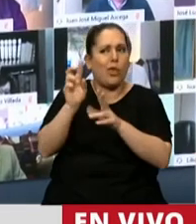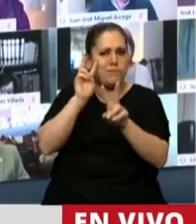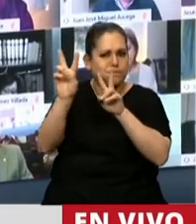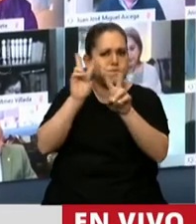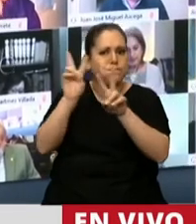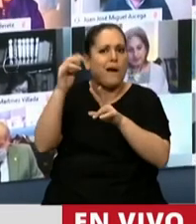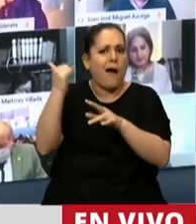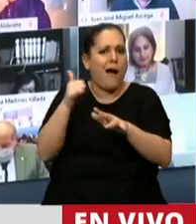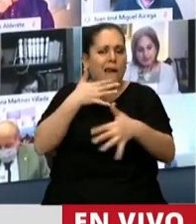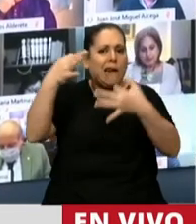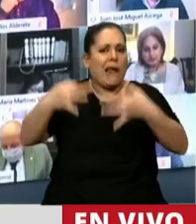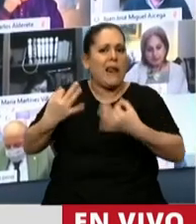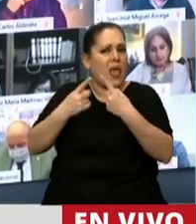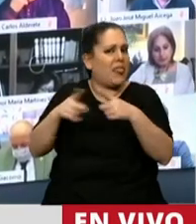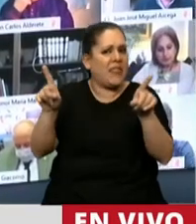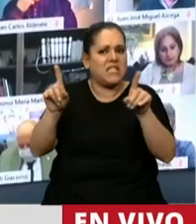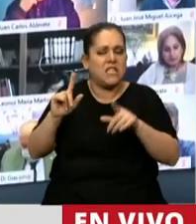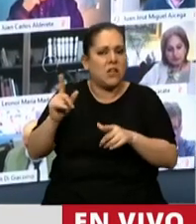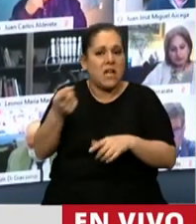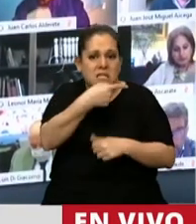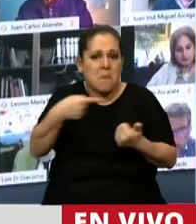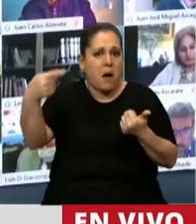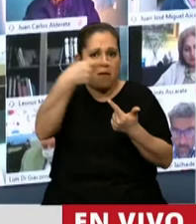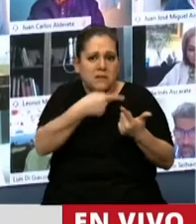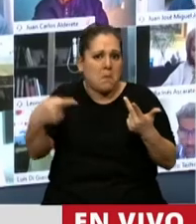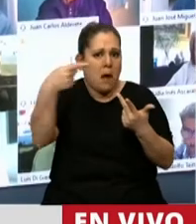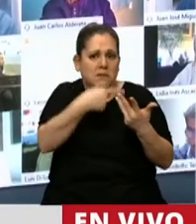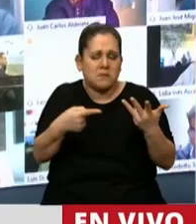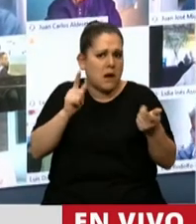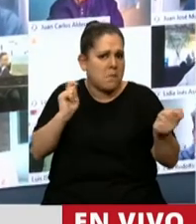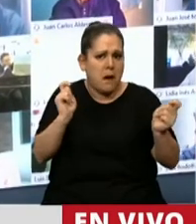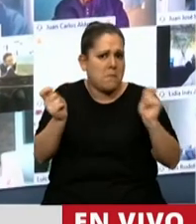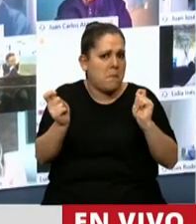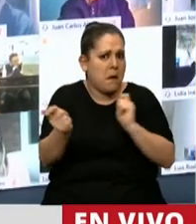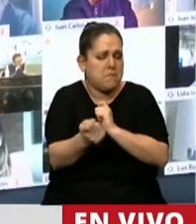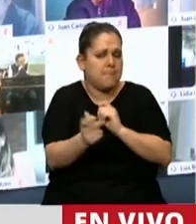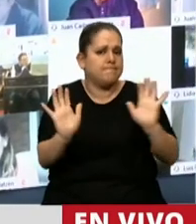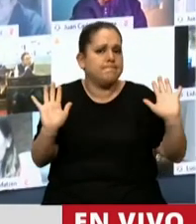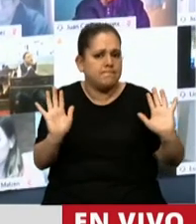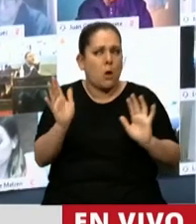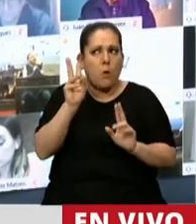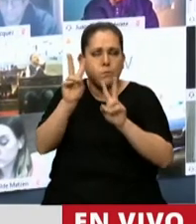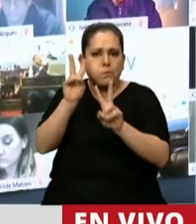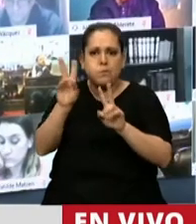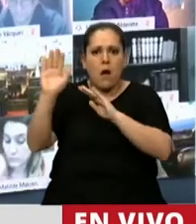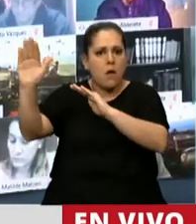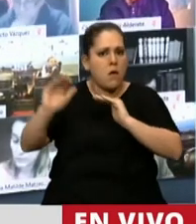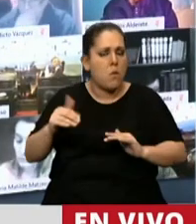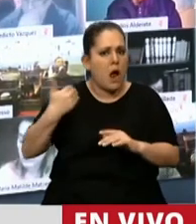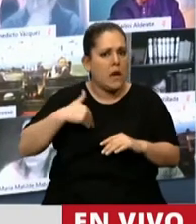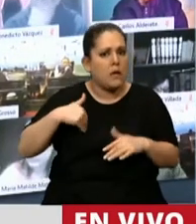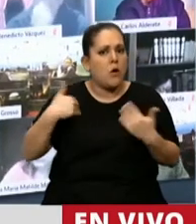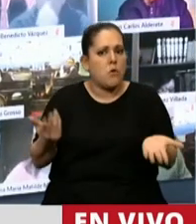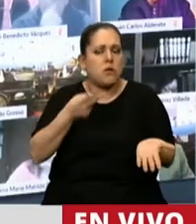una realidad que cambia de semana a semana. Por lo que entiendo que es que los incentivos fiscales a las